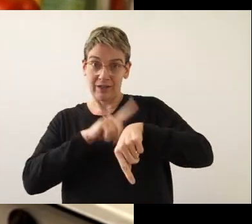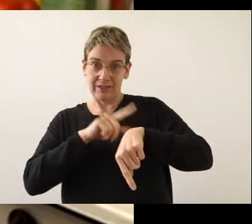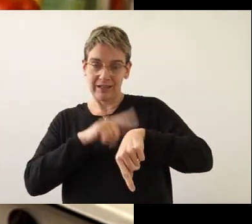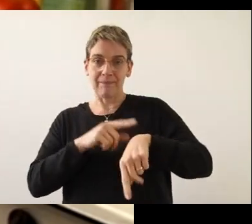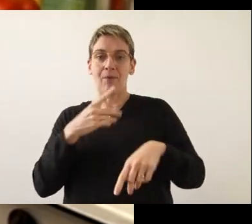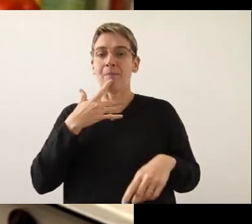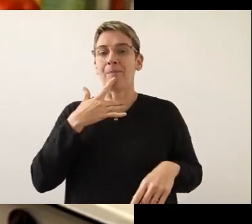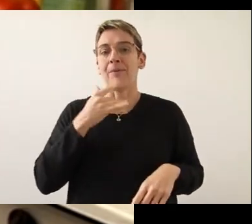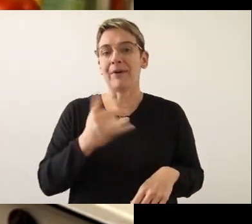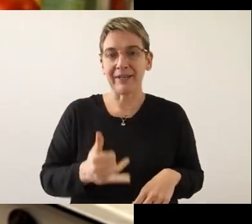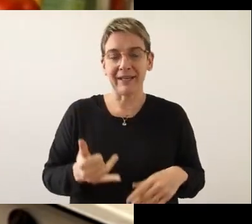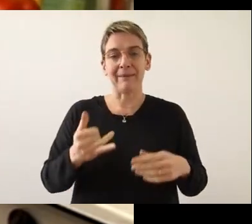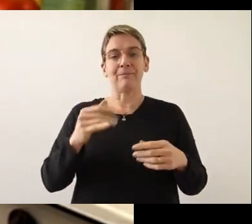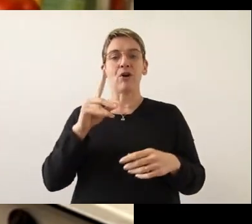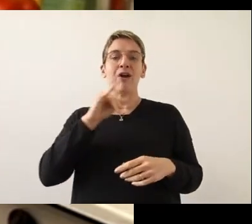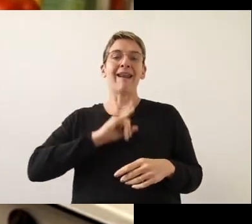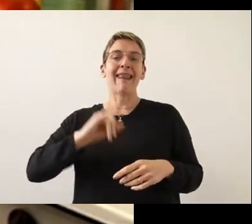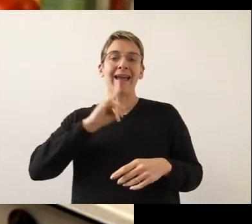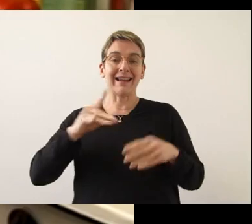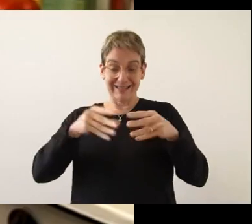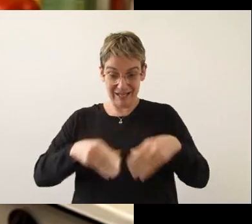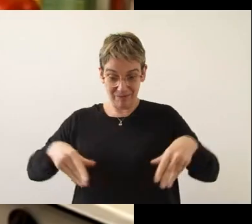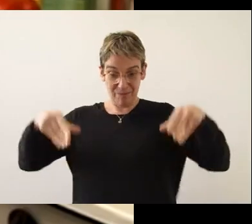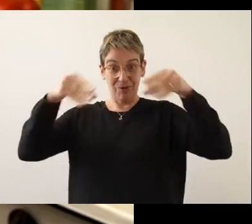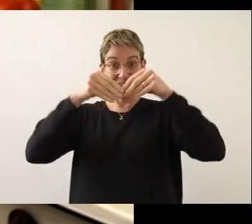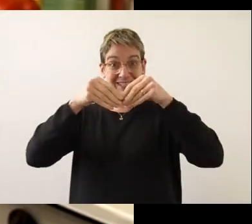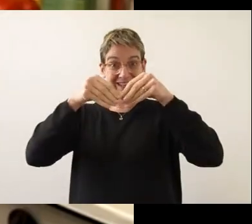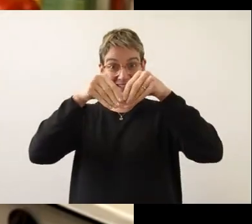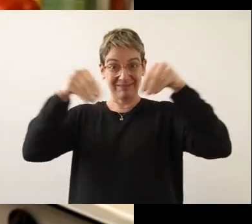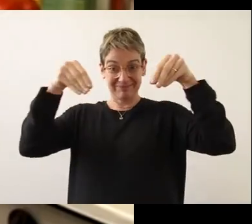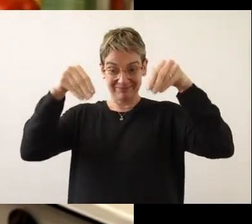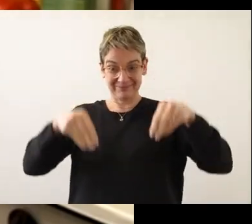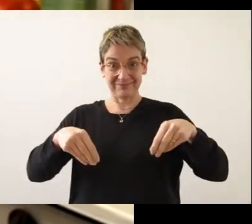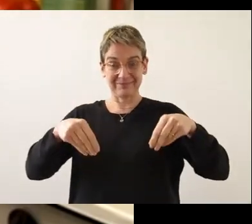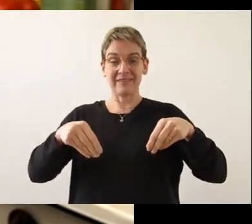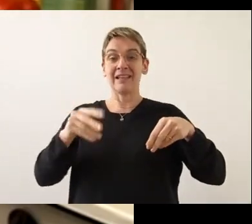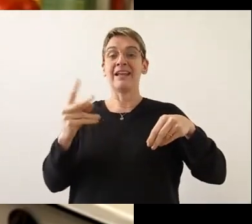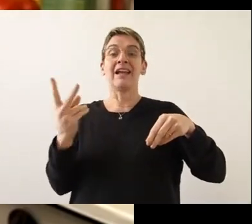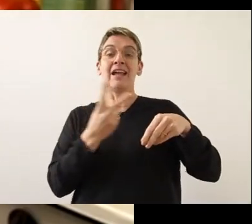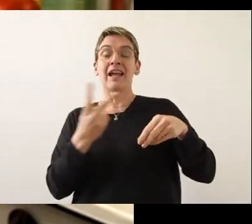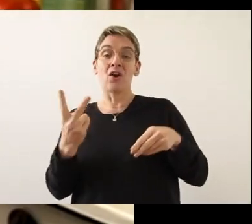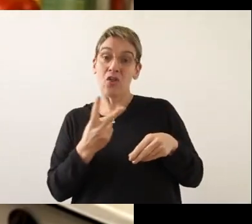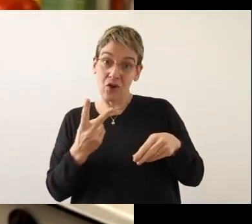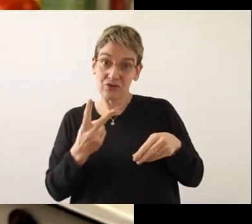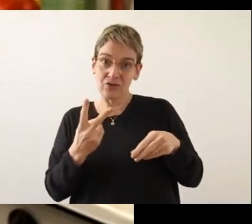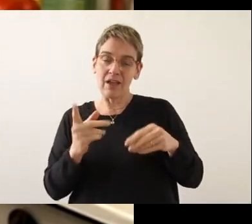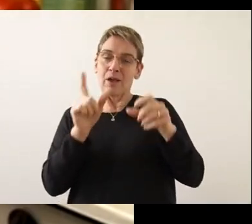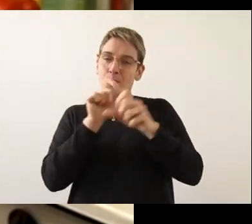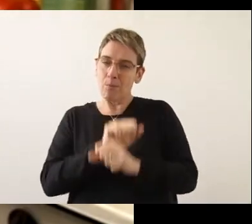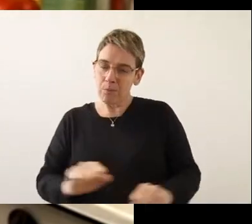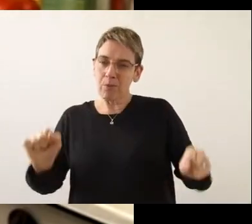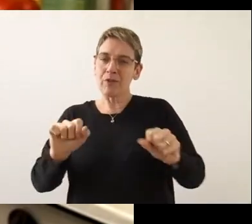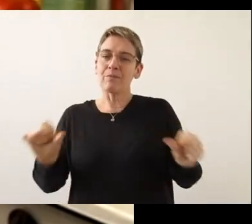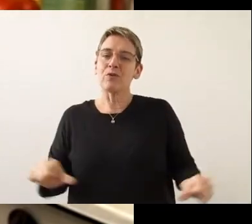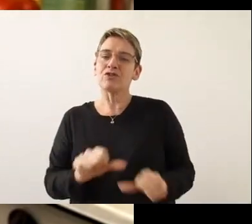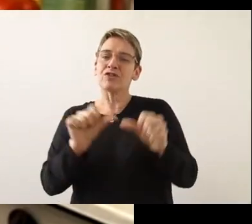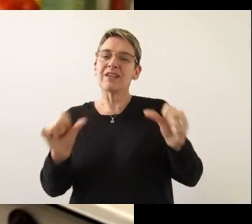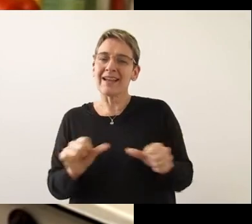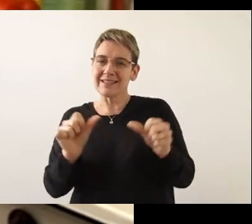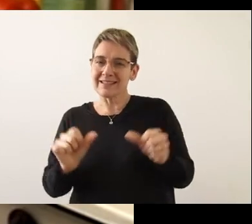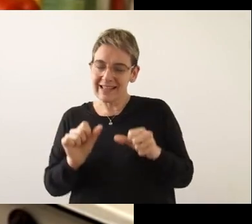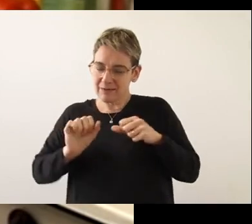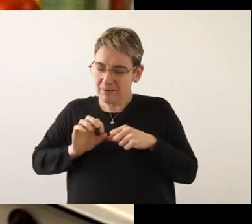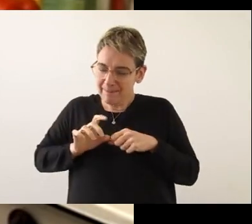ejemplo de esto es la leche en bolsitas. En ambos casos, estamos actuando sobre los